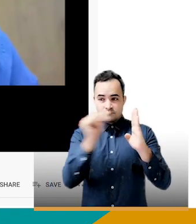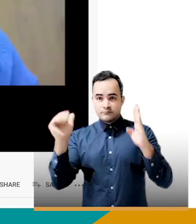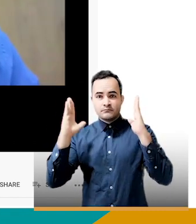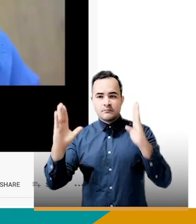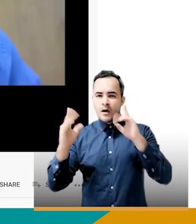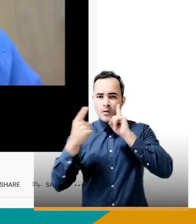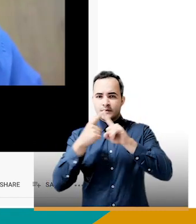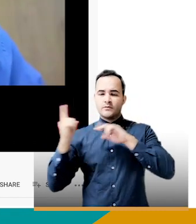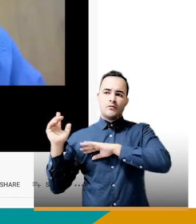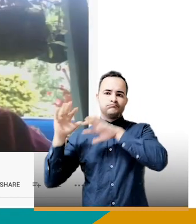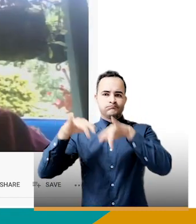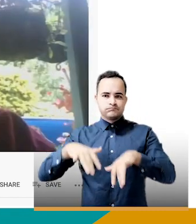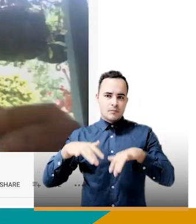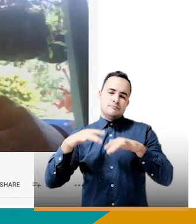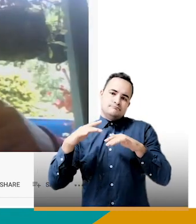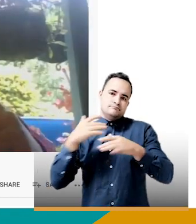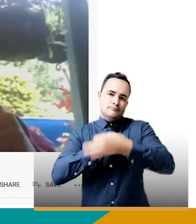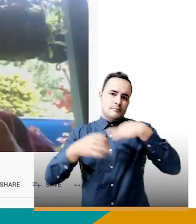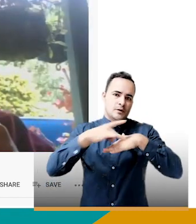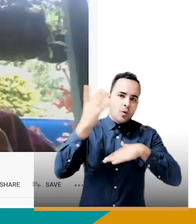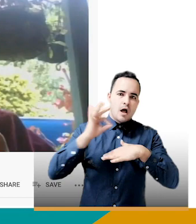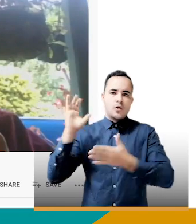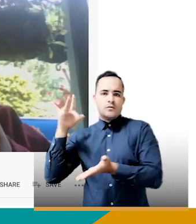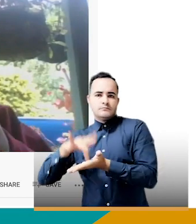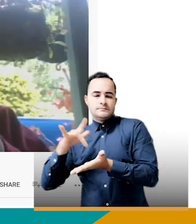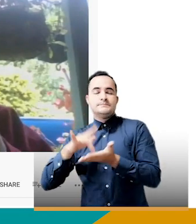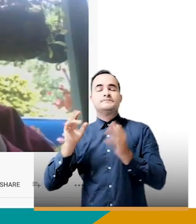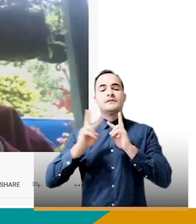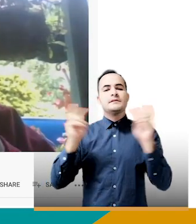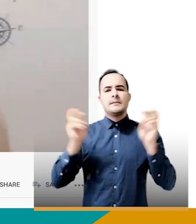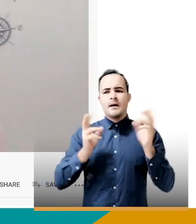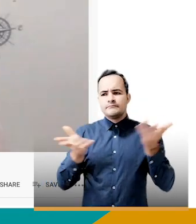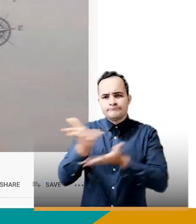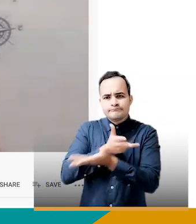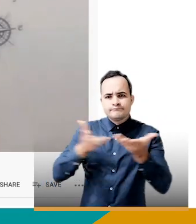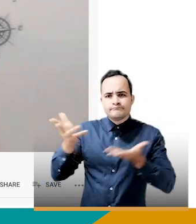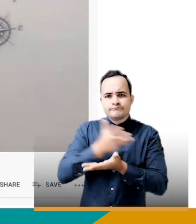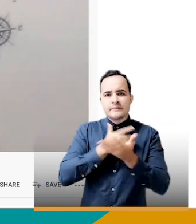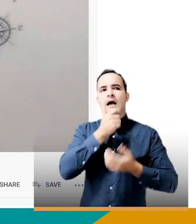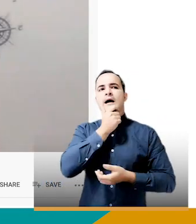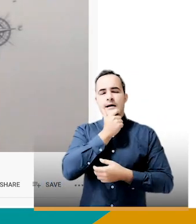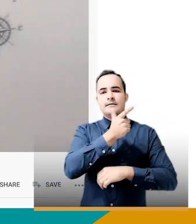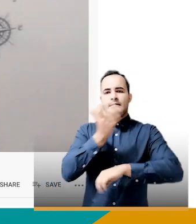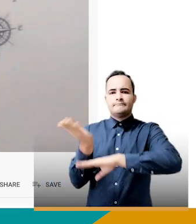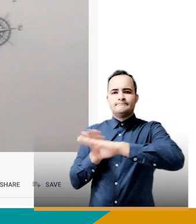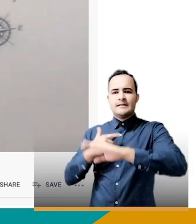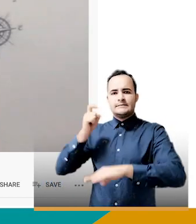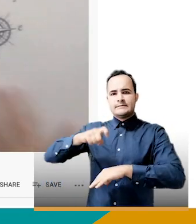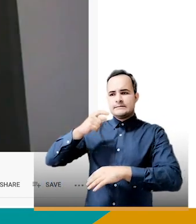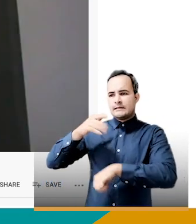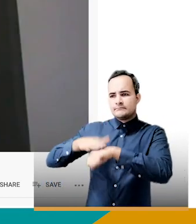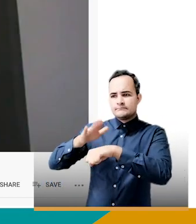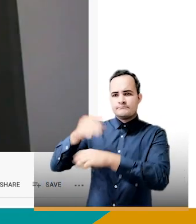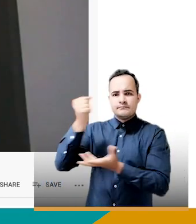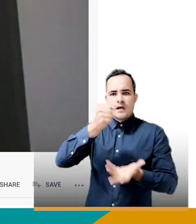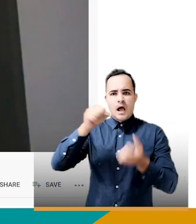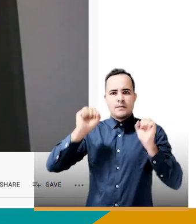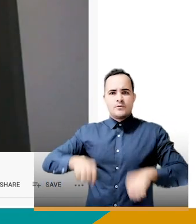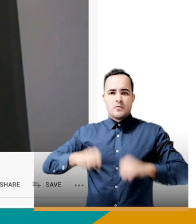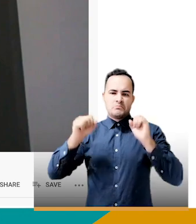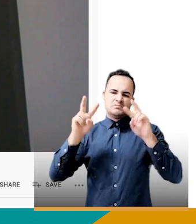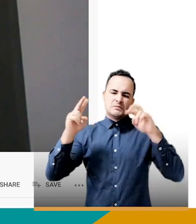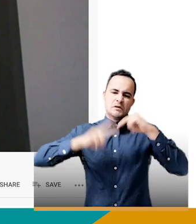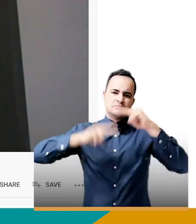revisar y aprobar unas vigencias futuras en lo que tiene que ver con infraestructura vial, de